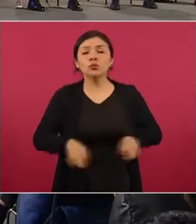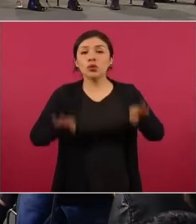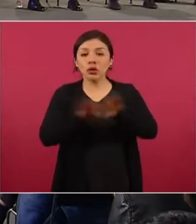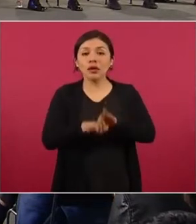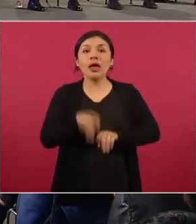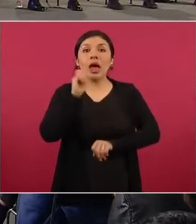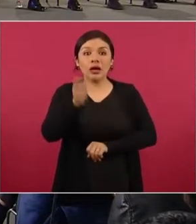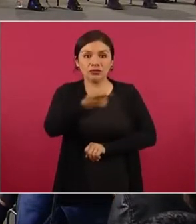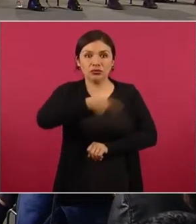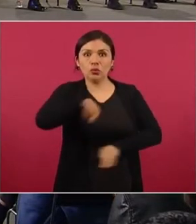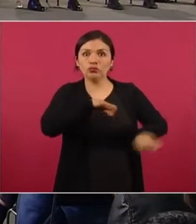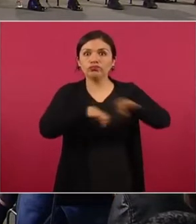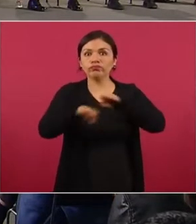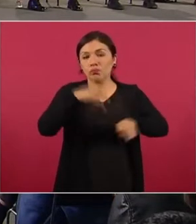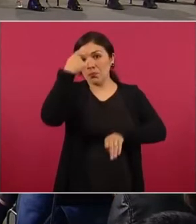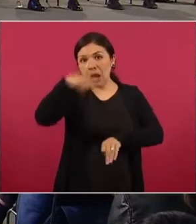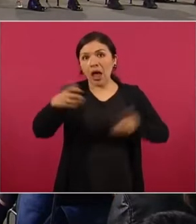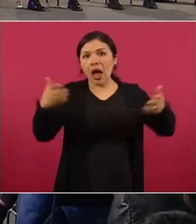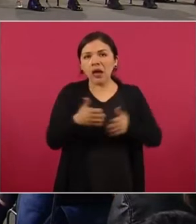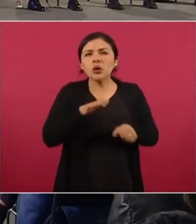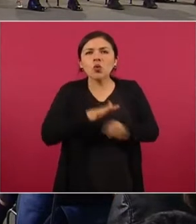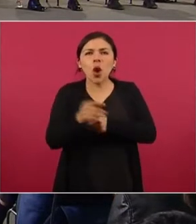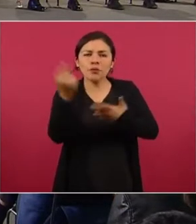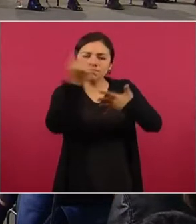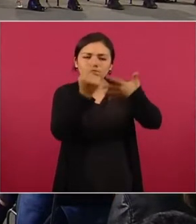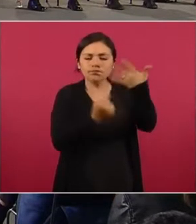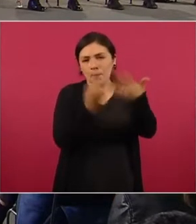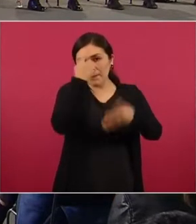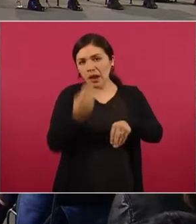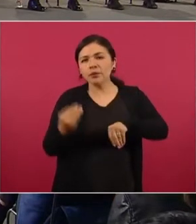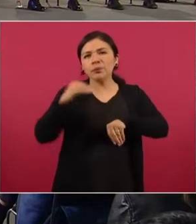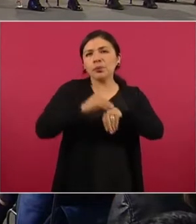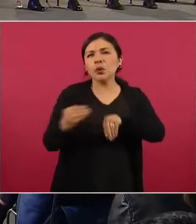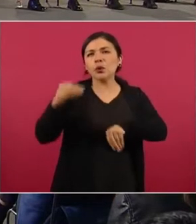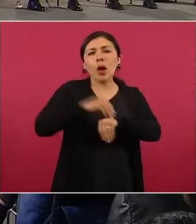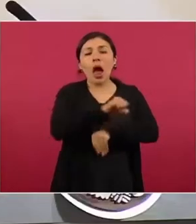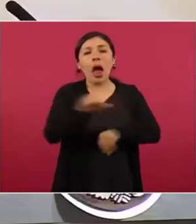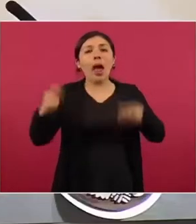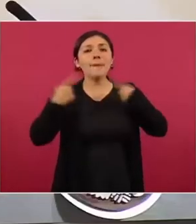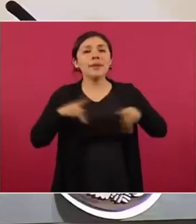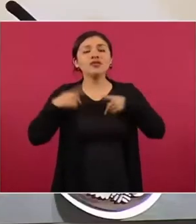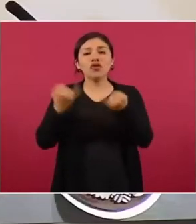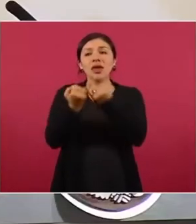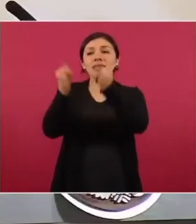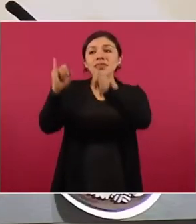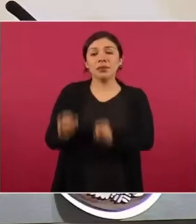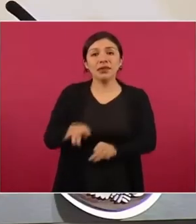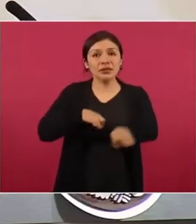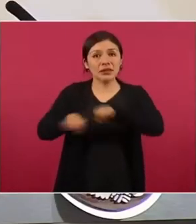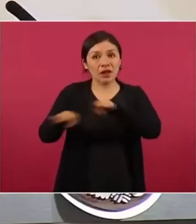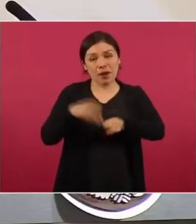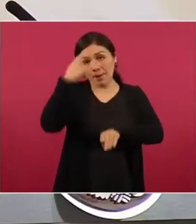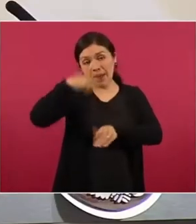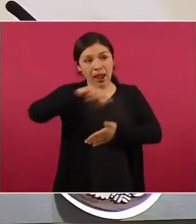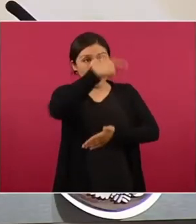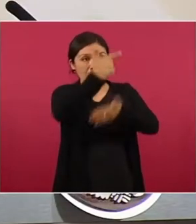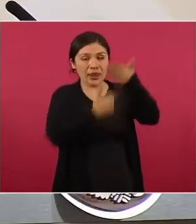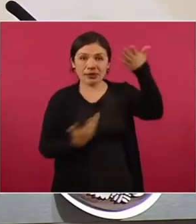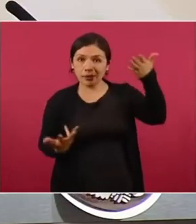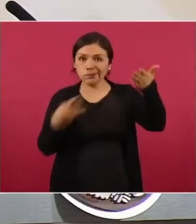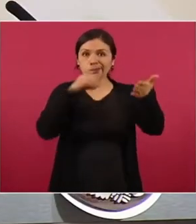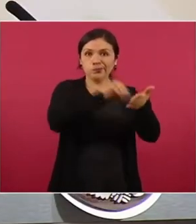ha sido su tarea para definir los criterios para la incorporación de los periodistas independientes al censo respectivo.